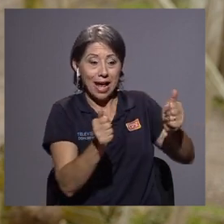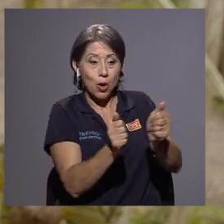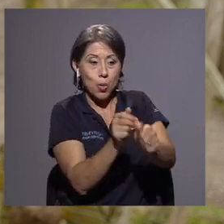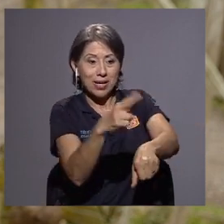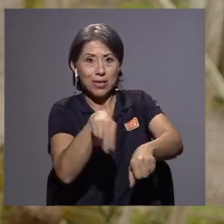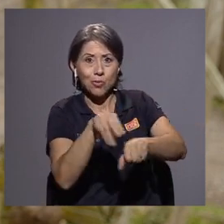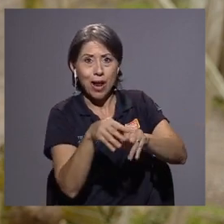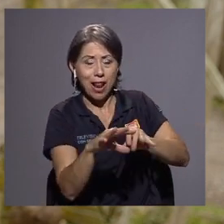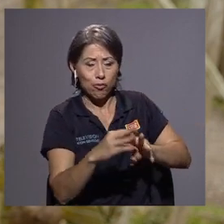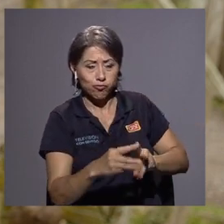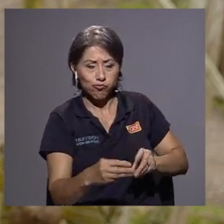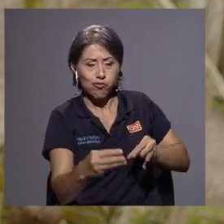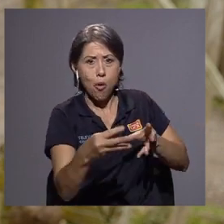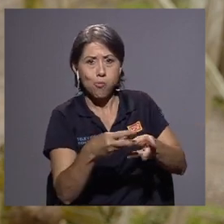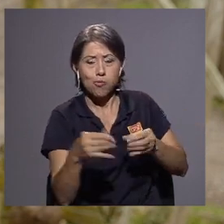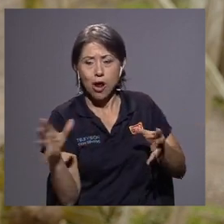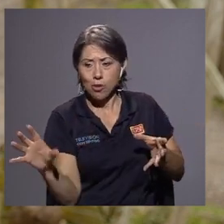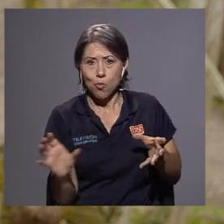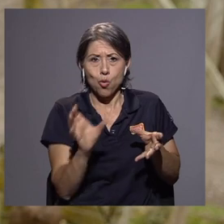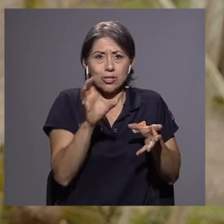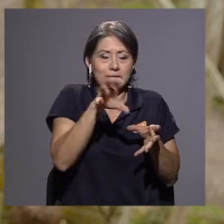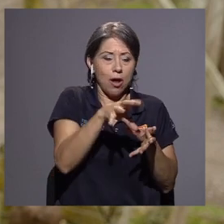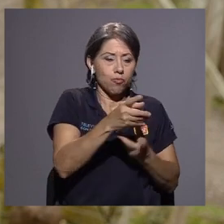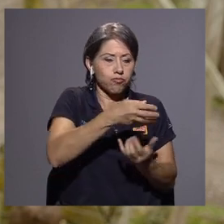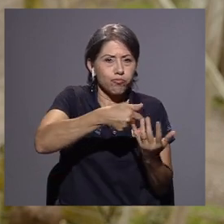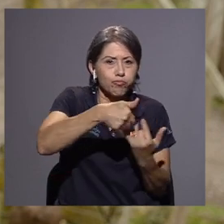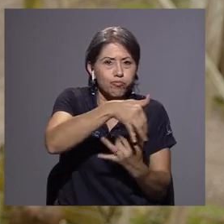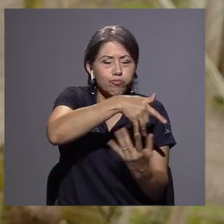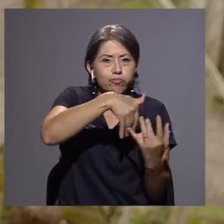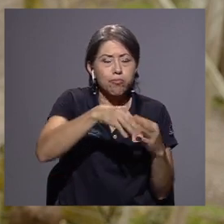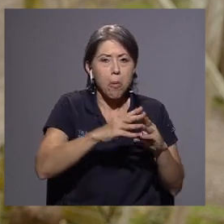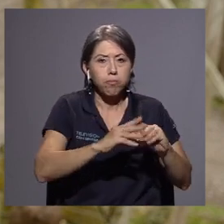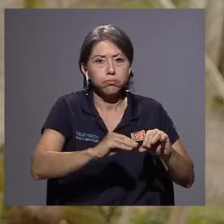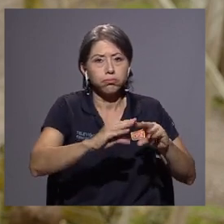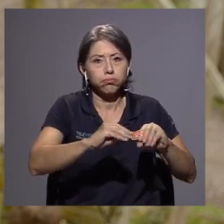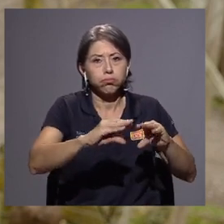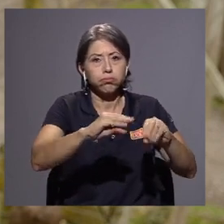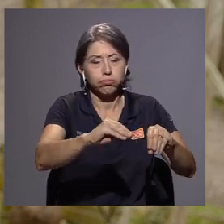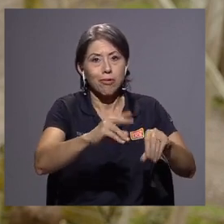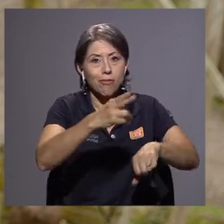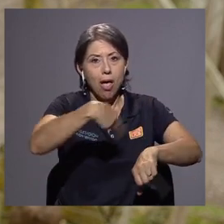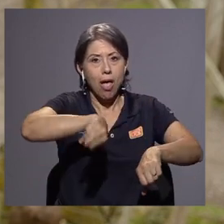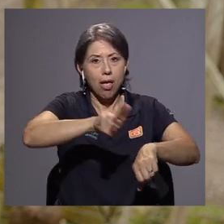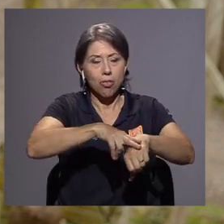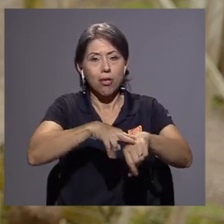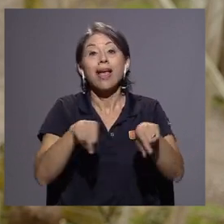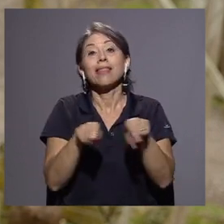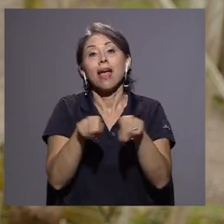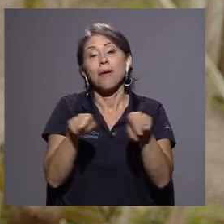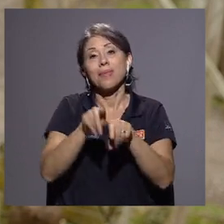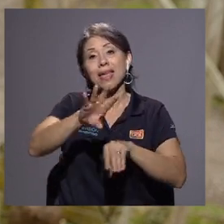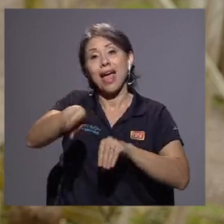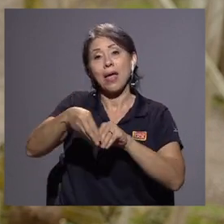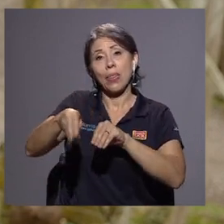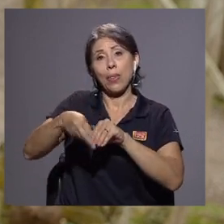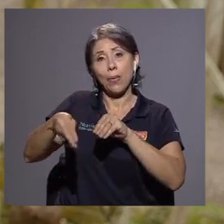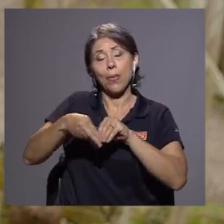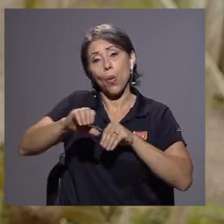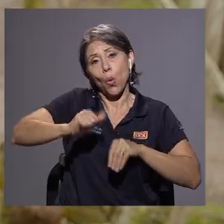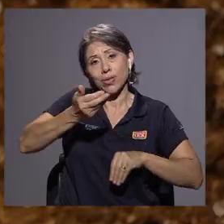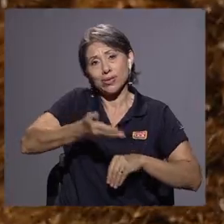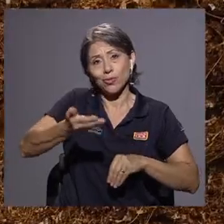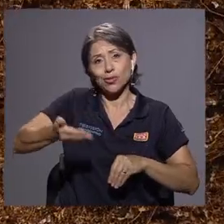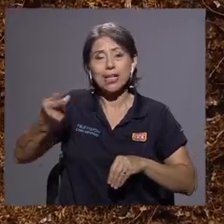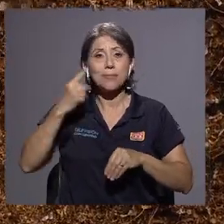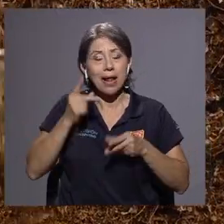mezclamos con nuestros residuos orgánicos. También le adicionamos varios compuestos